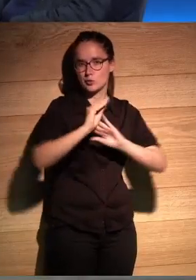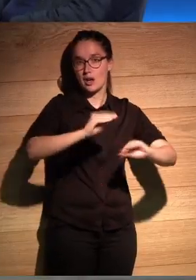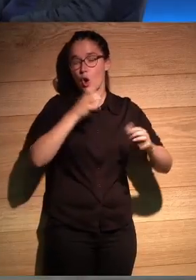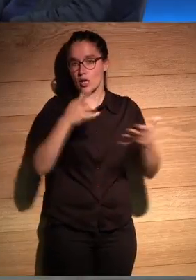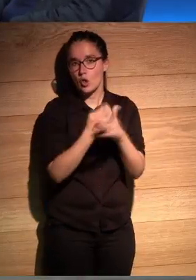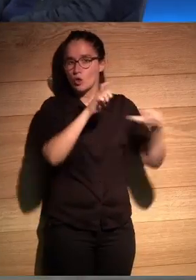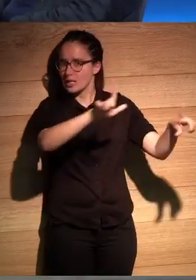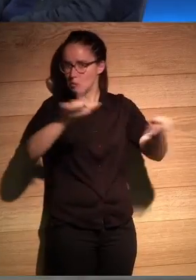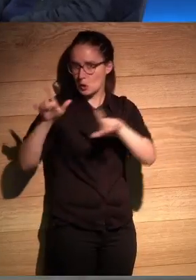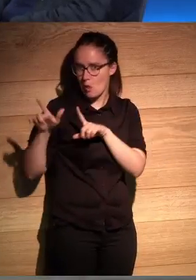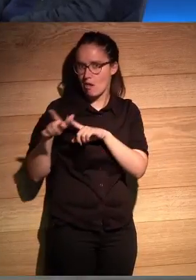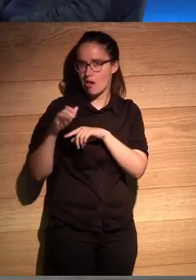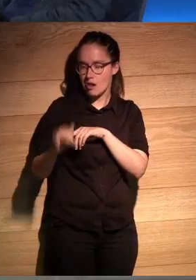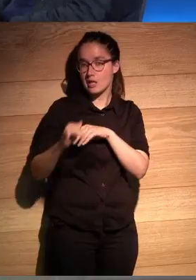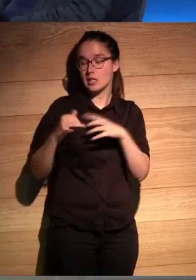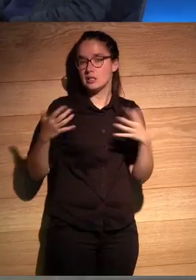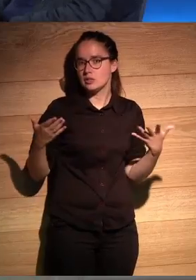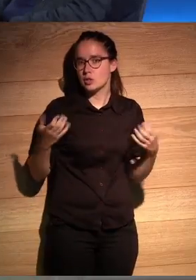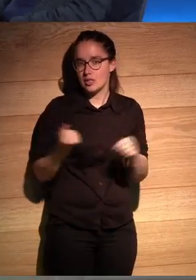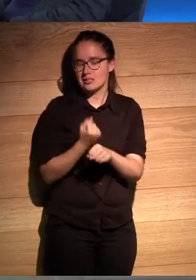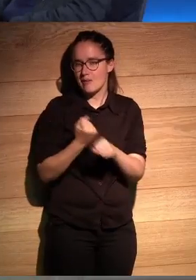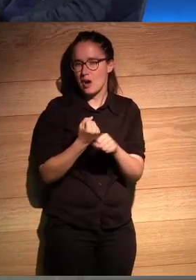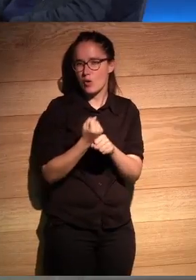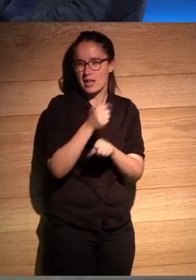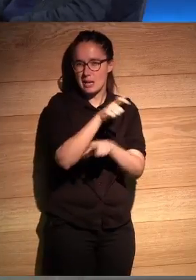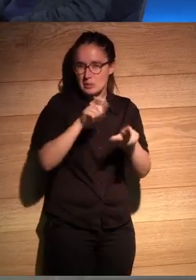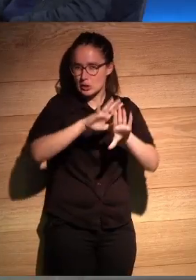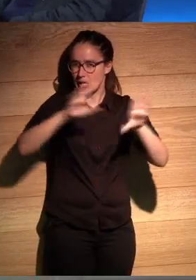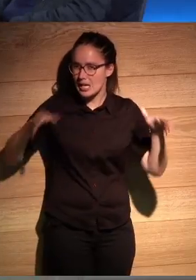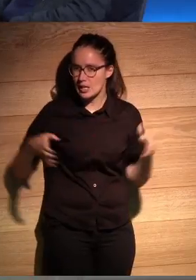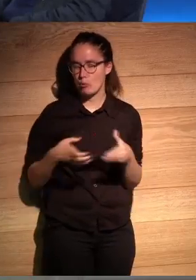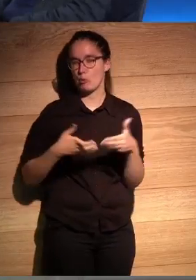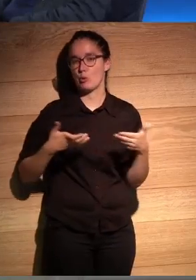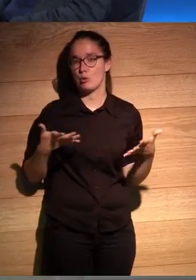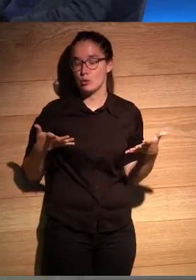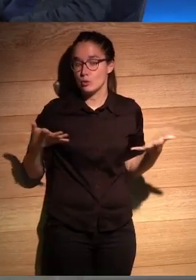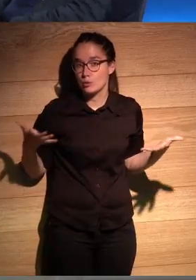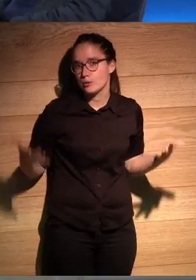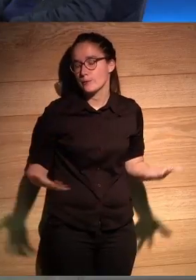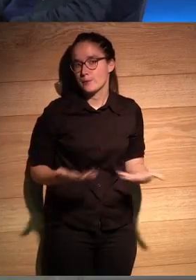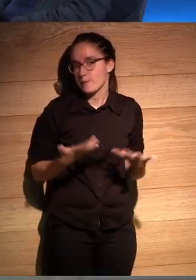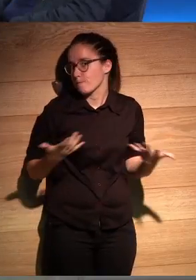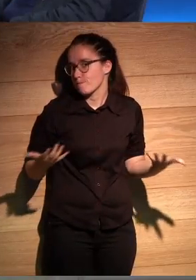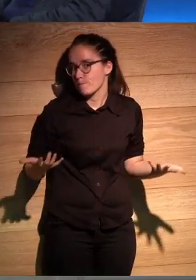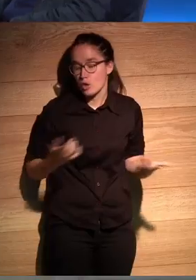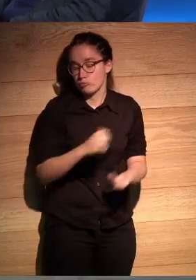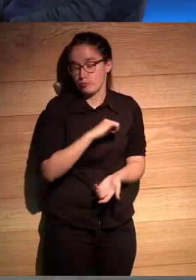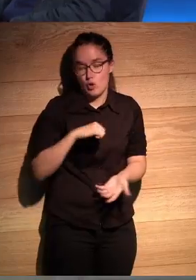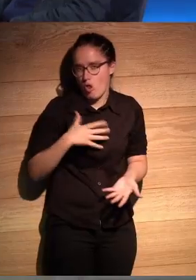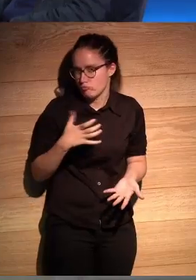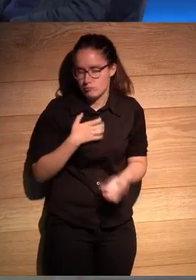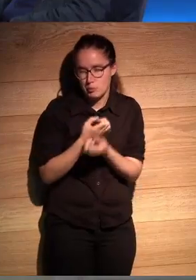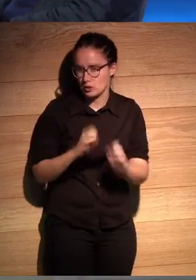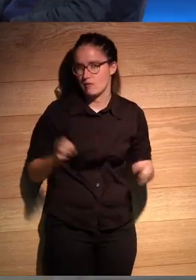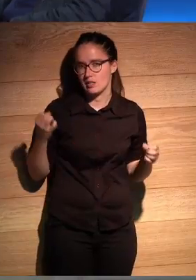una exposición el trabajo de los chicos el trabajo del equipo no se puede hacer solo una cosa así